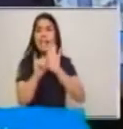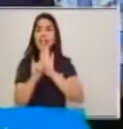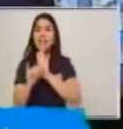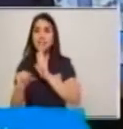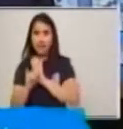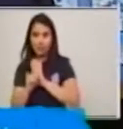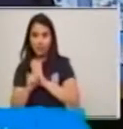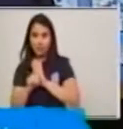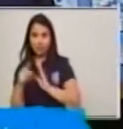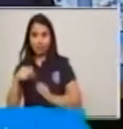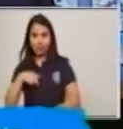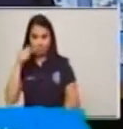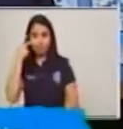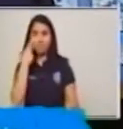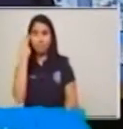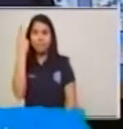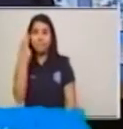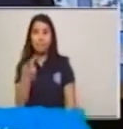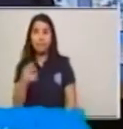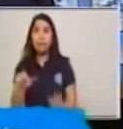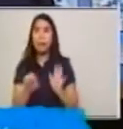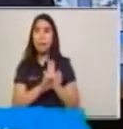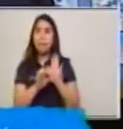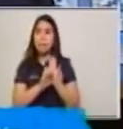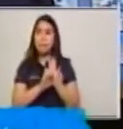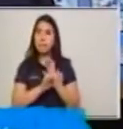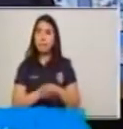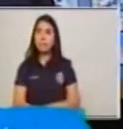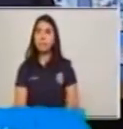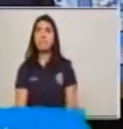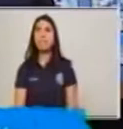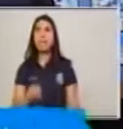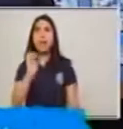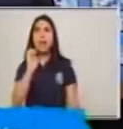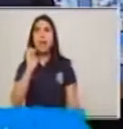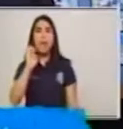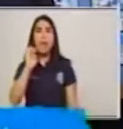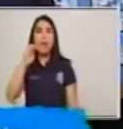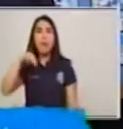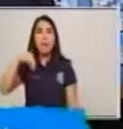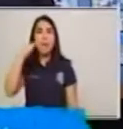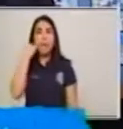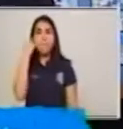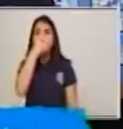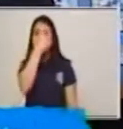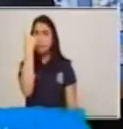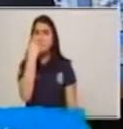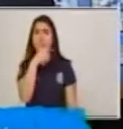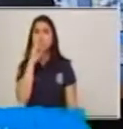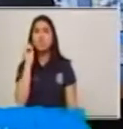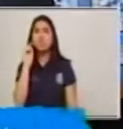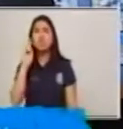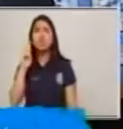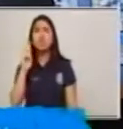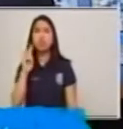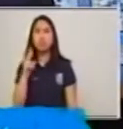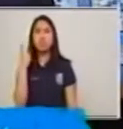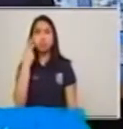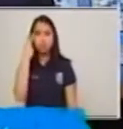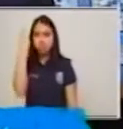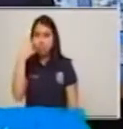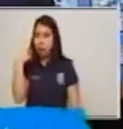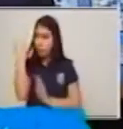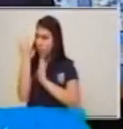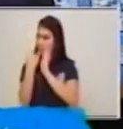el emisor, ¿quién será el emisor acá? ¿Quién será el emisor?